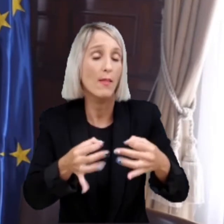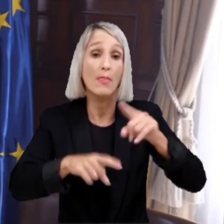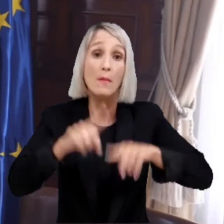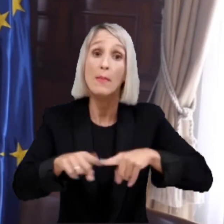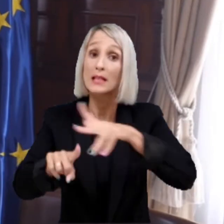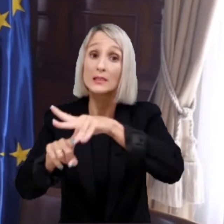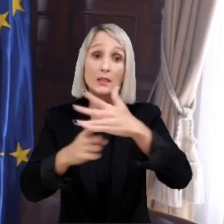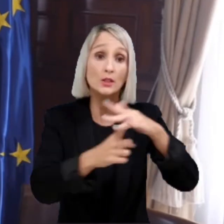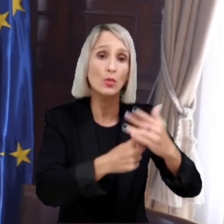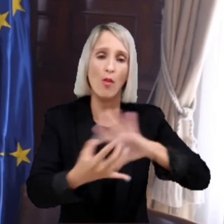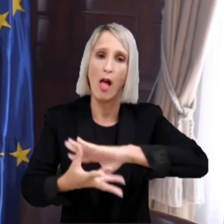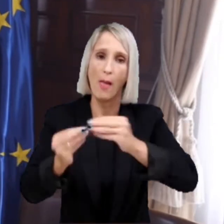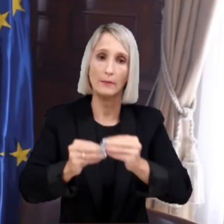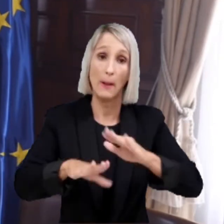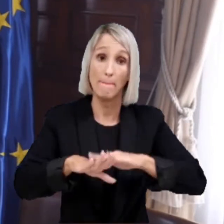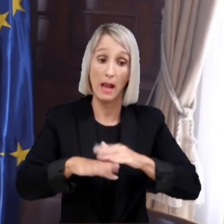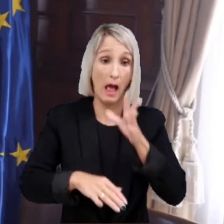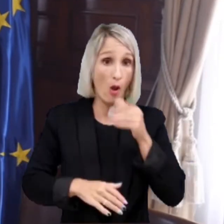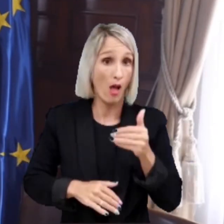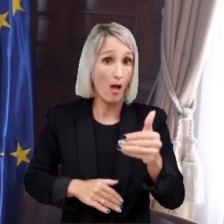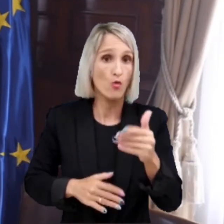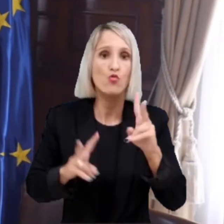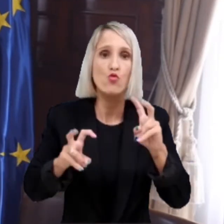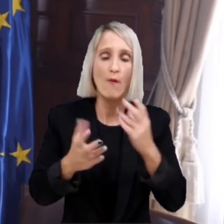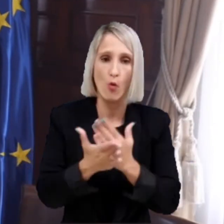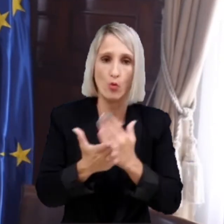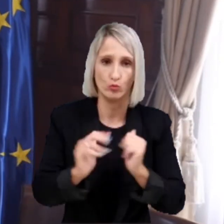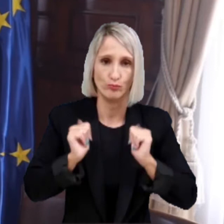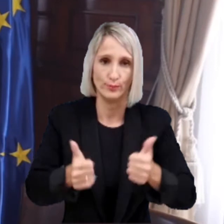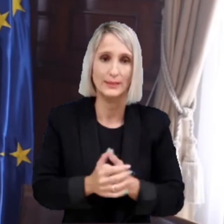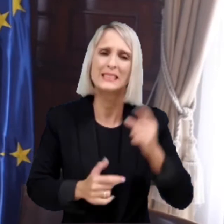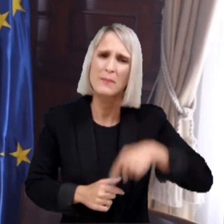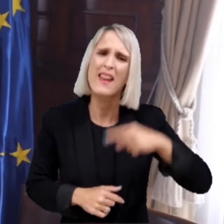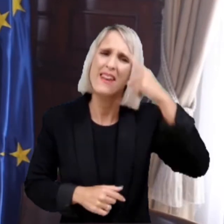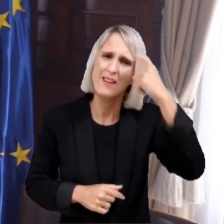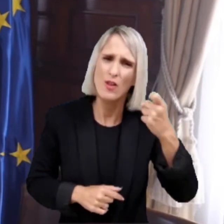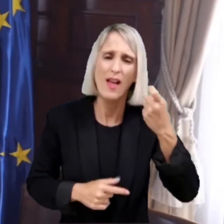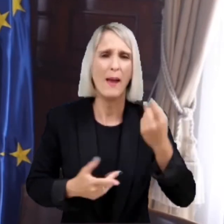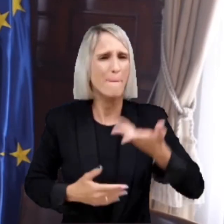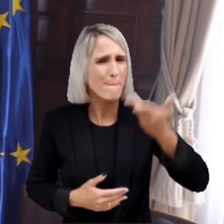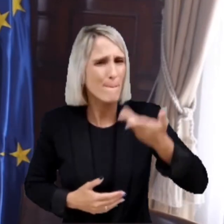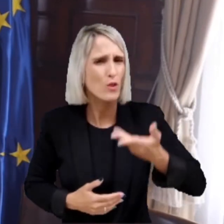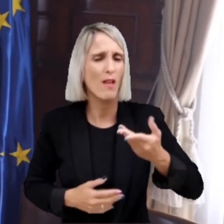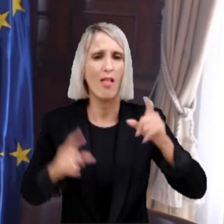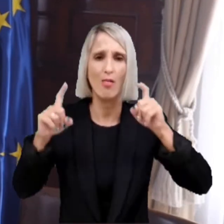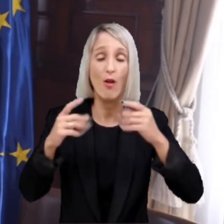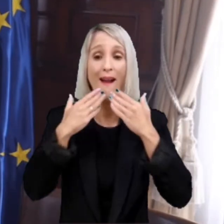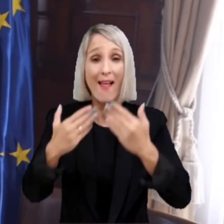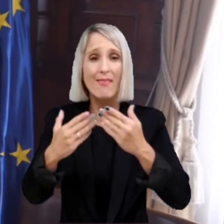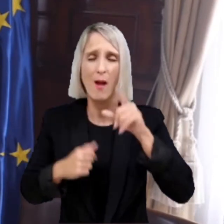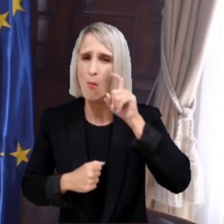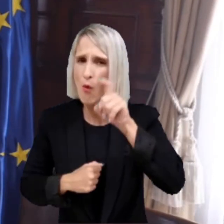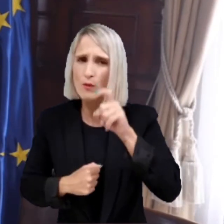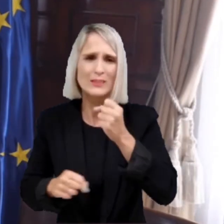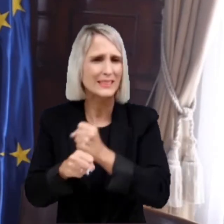parecido, adaptándonos a las circunstancias, lógicamente, para el nuevo curso. Y de recordar la importancia de la educación. Cómo el sistema